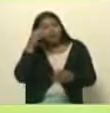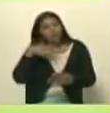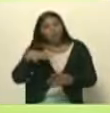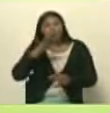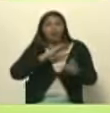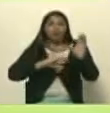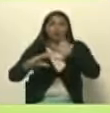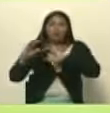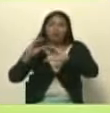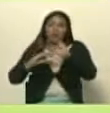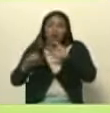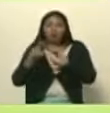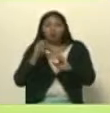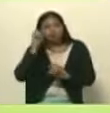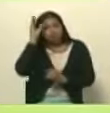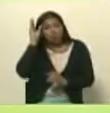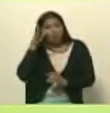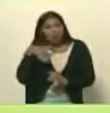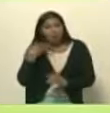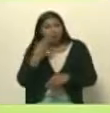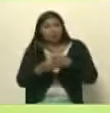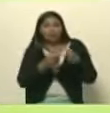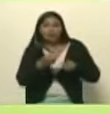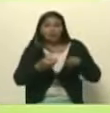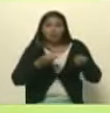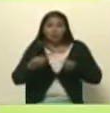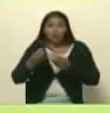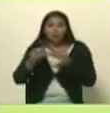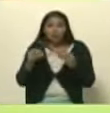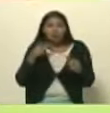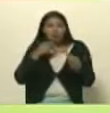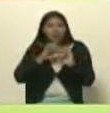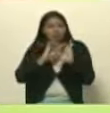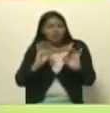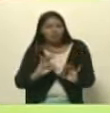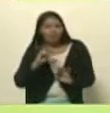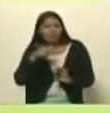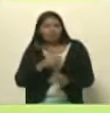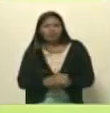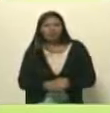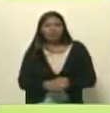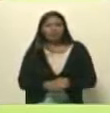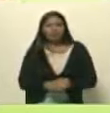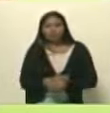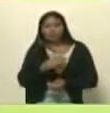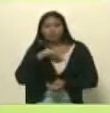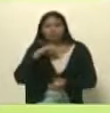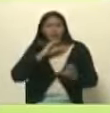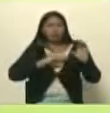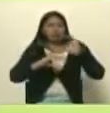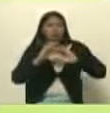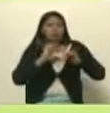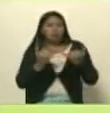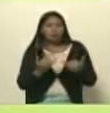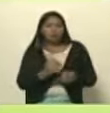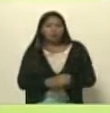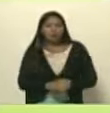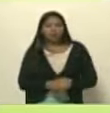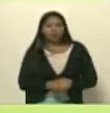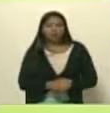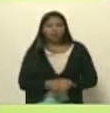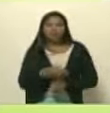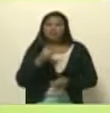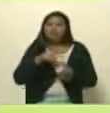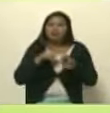comunicador capaz de tener control sobre los canales que a través de los cuales comunica entonces ahora